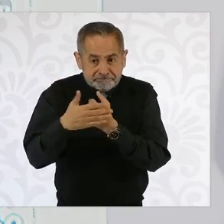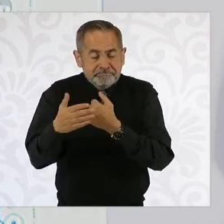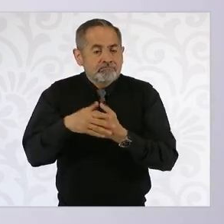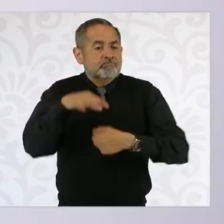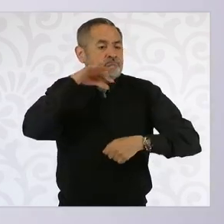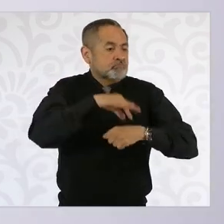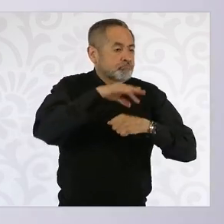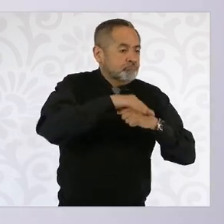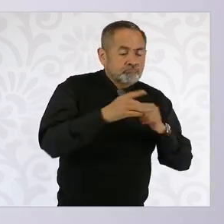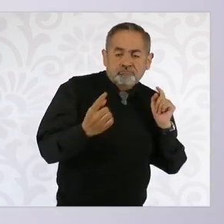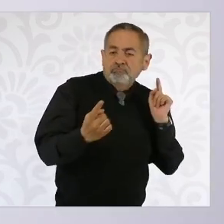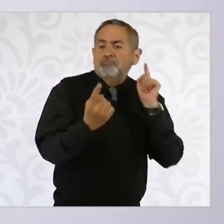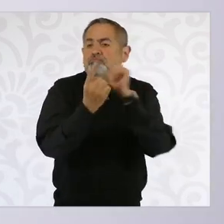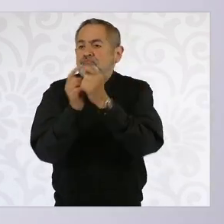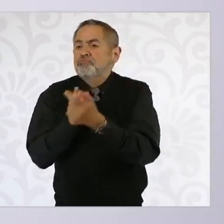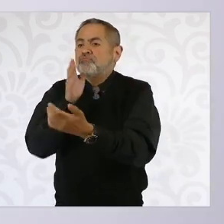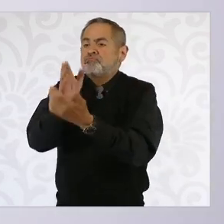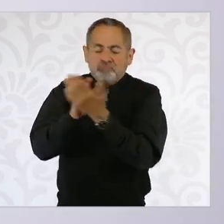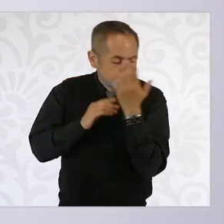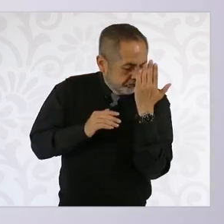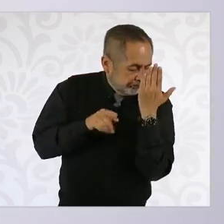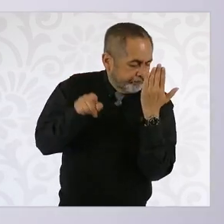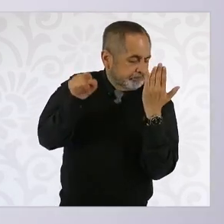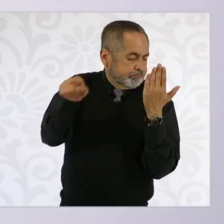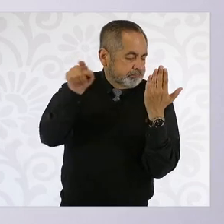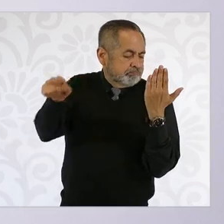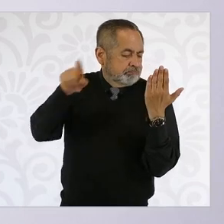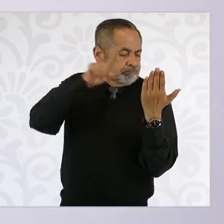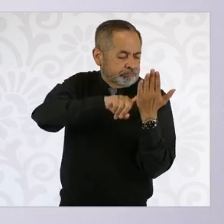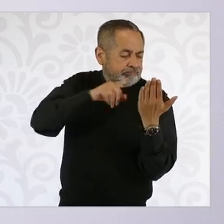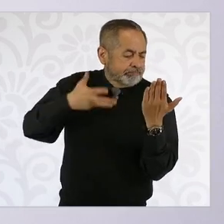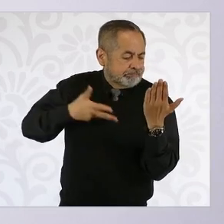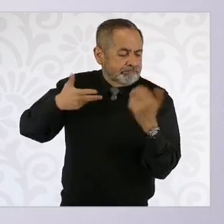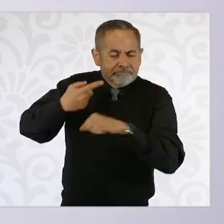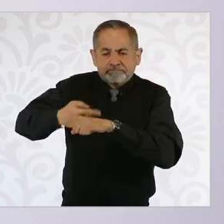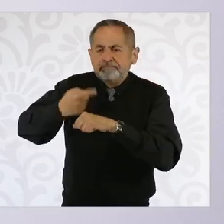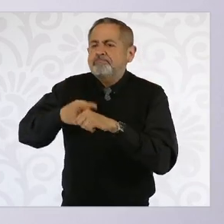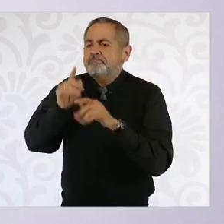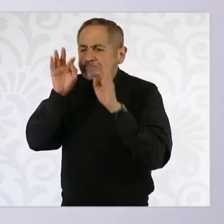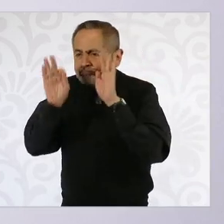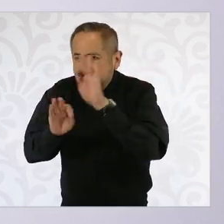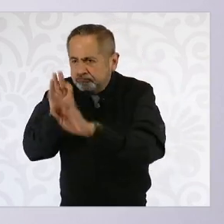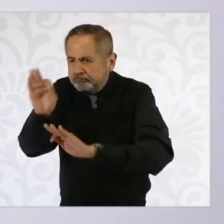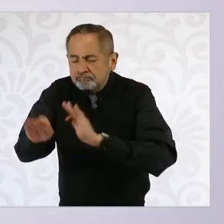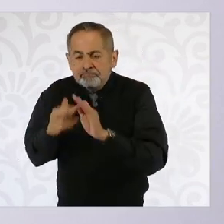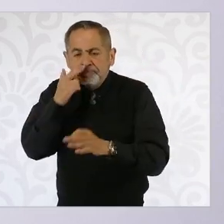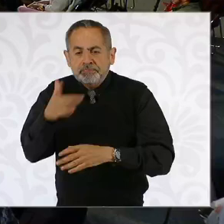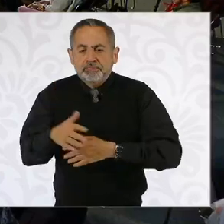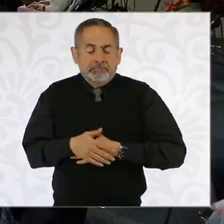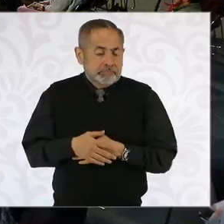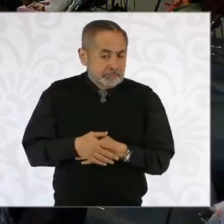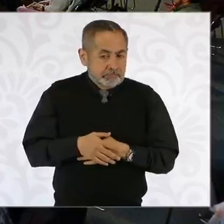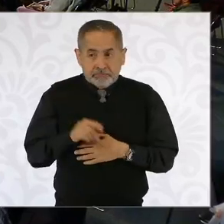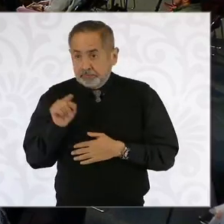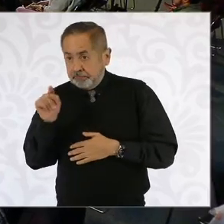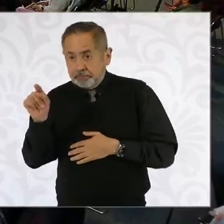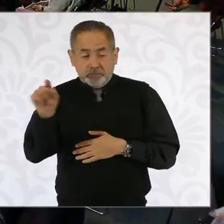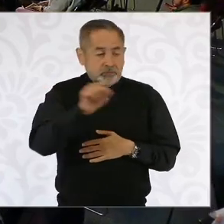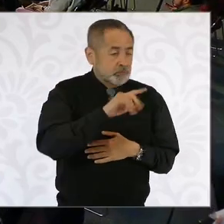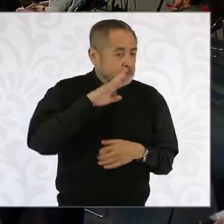enfermero, puedan ya tener una información sobre la persona. Es voluntario